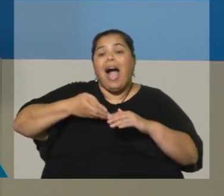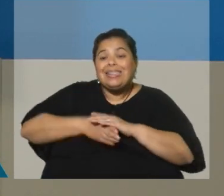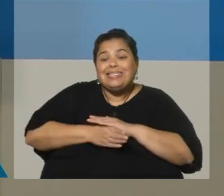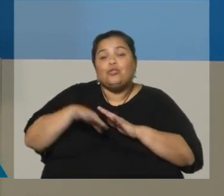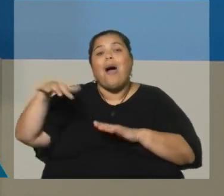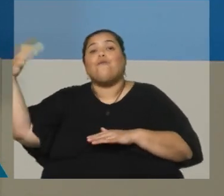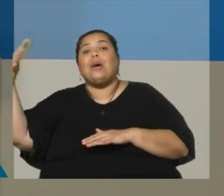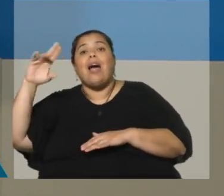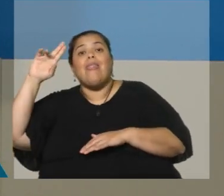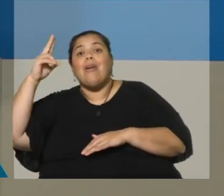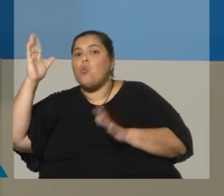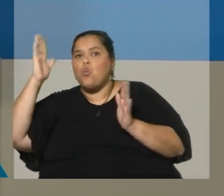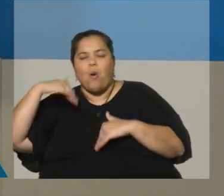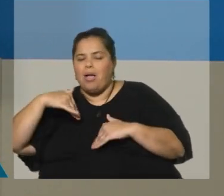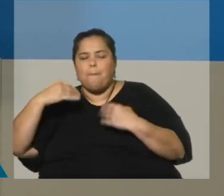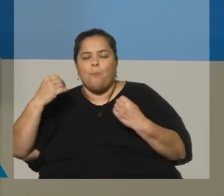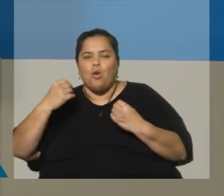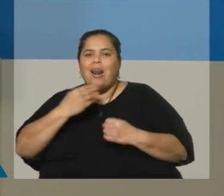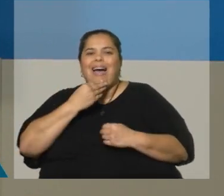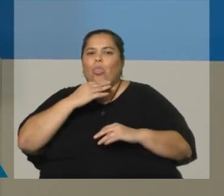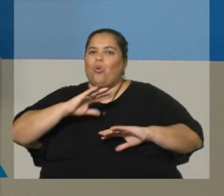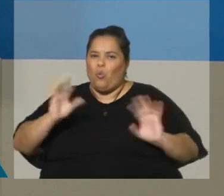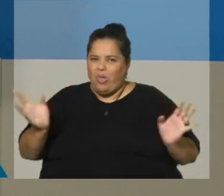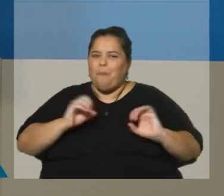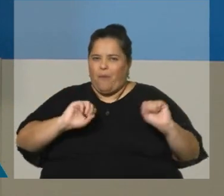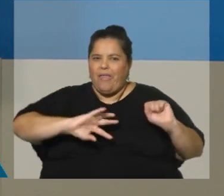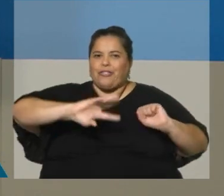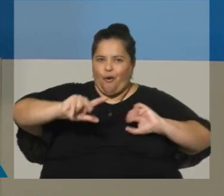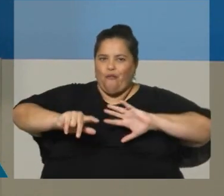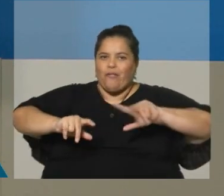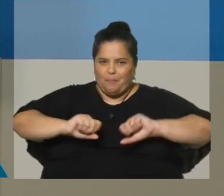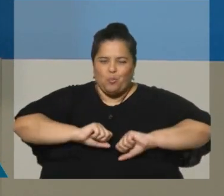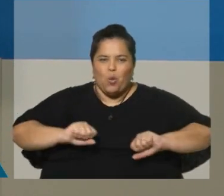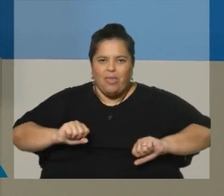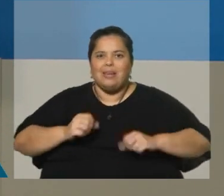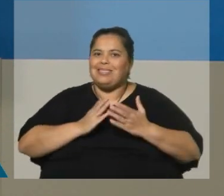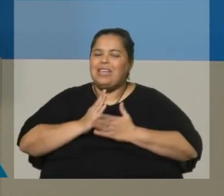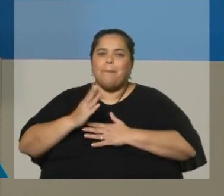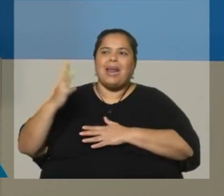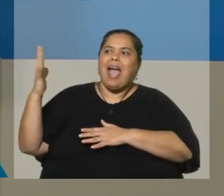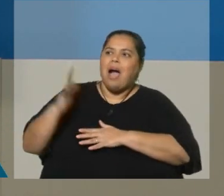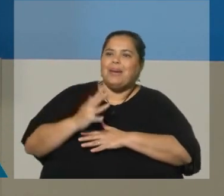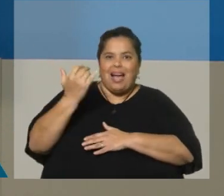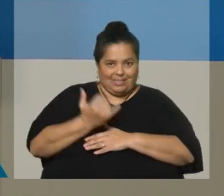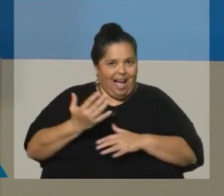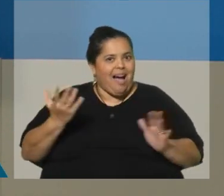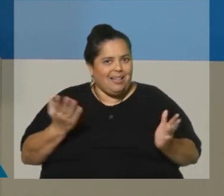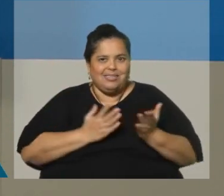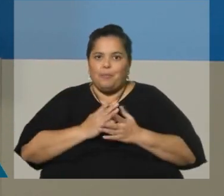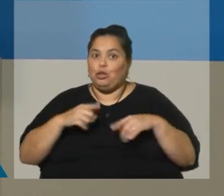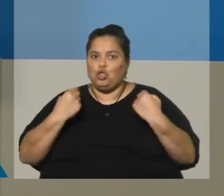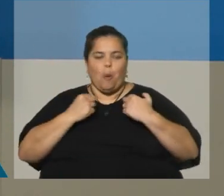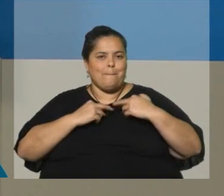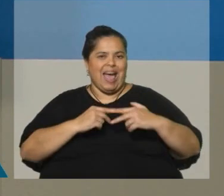para evitar ataques. Por supuesto, siempre está esa amenaza y lo estamos monitoreando de forma permanente.